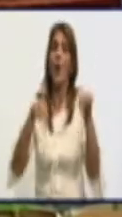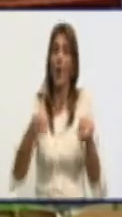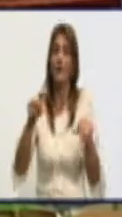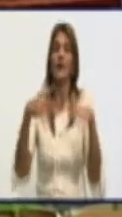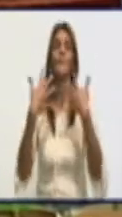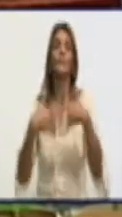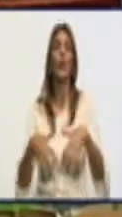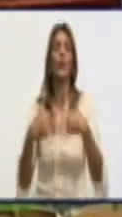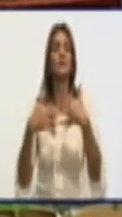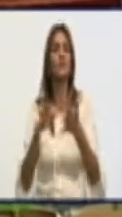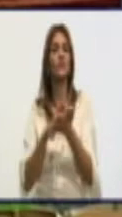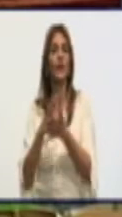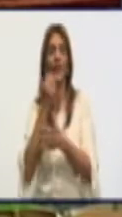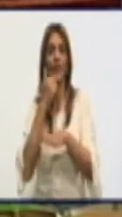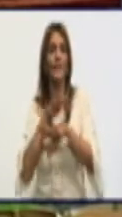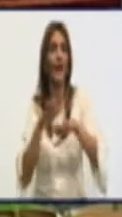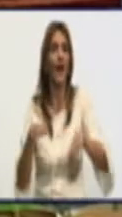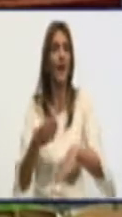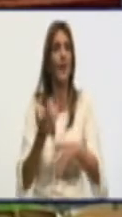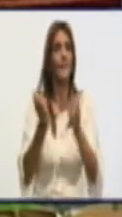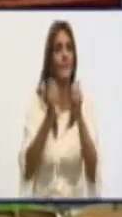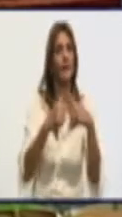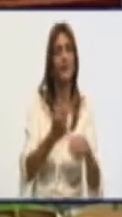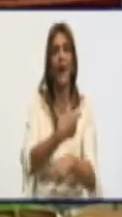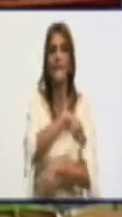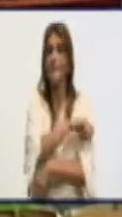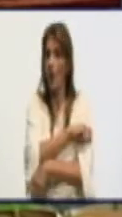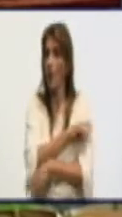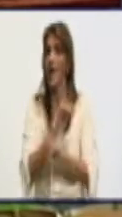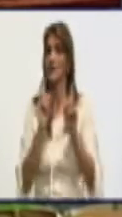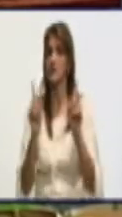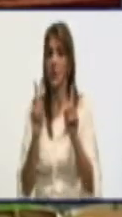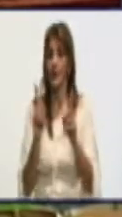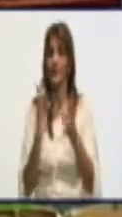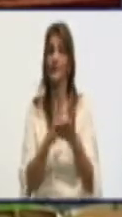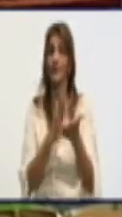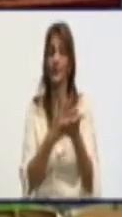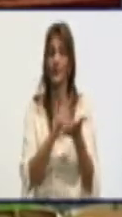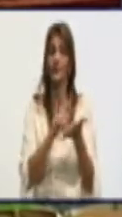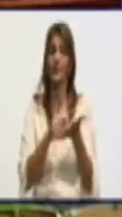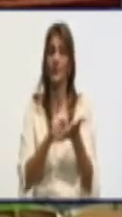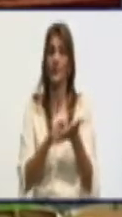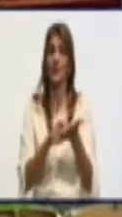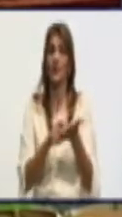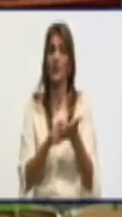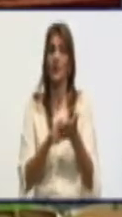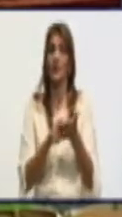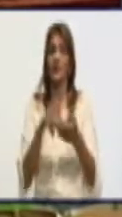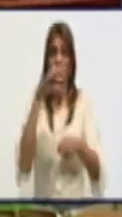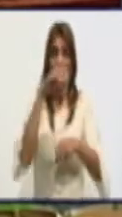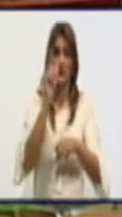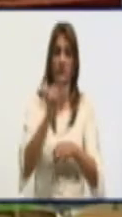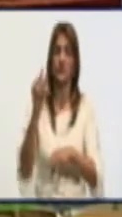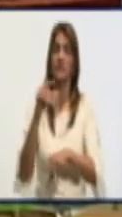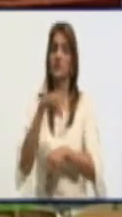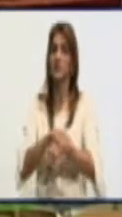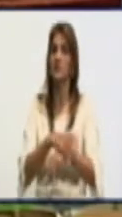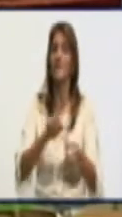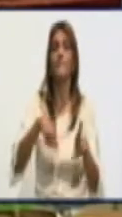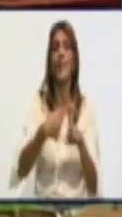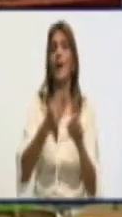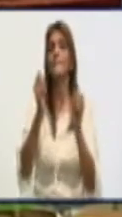produciendo solo el pan de población, el de la población penal, más el de los hospitales.